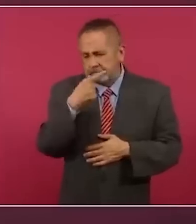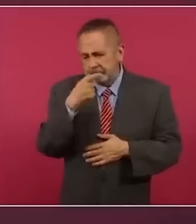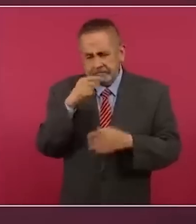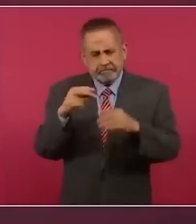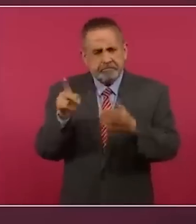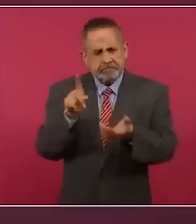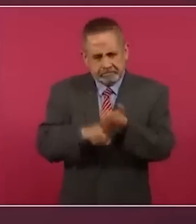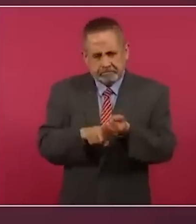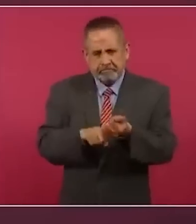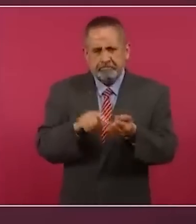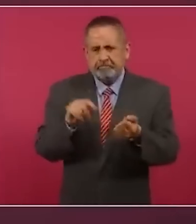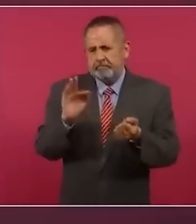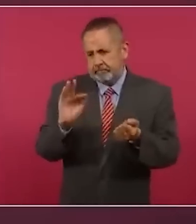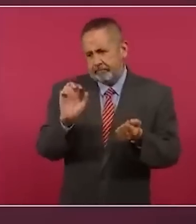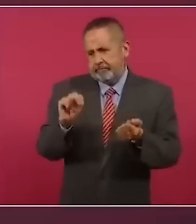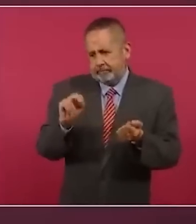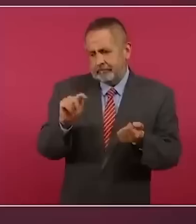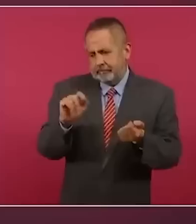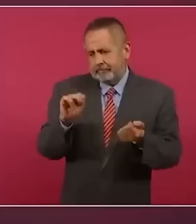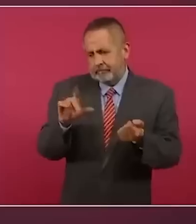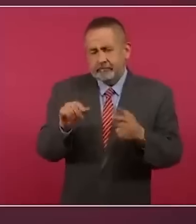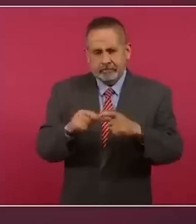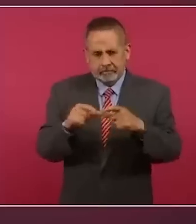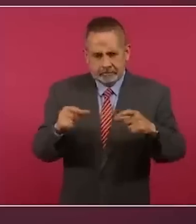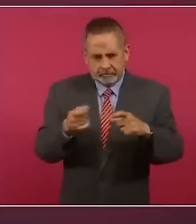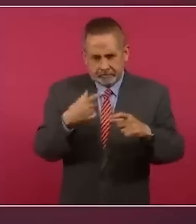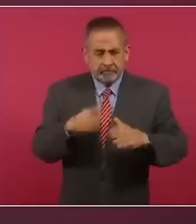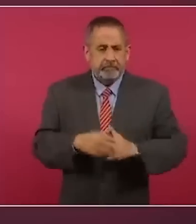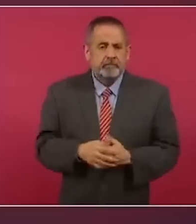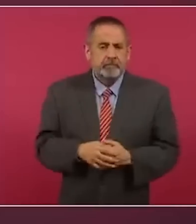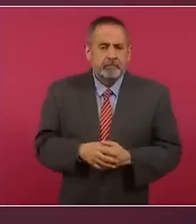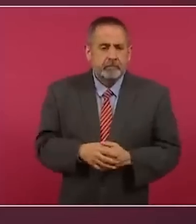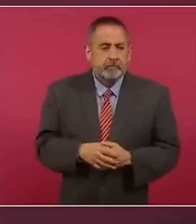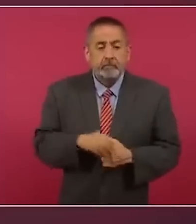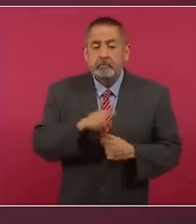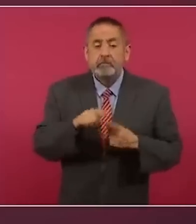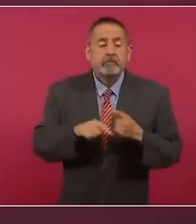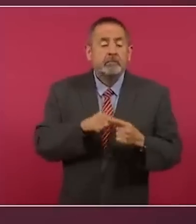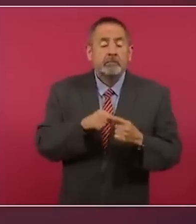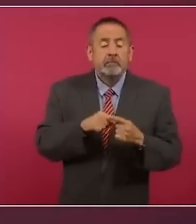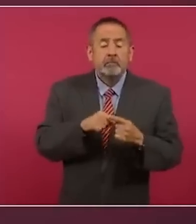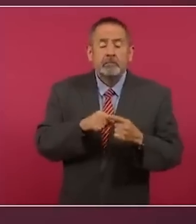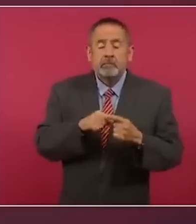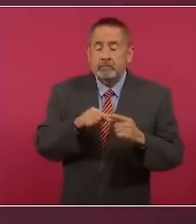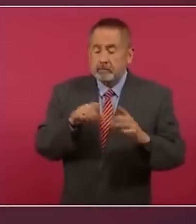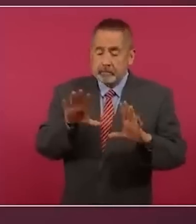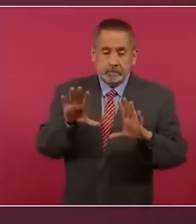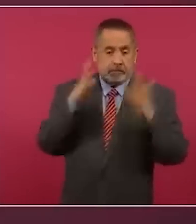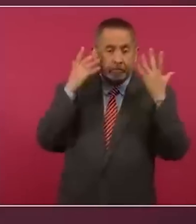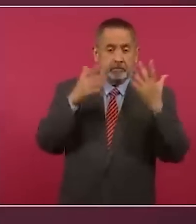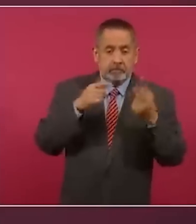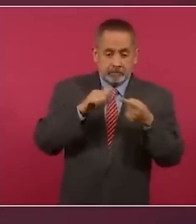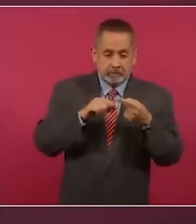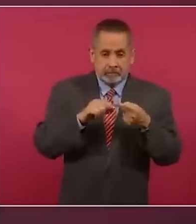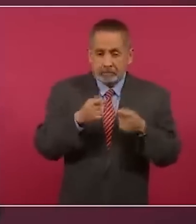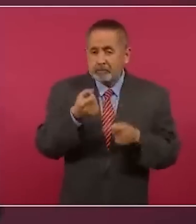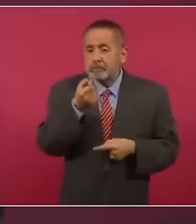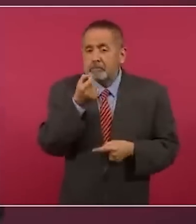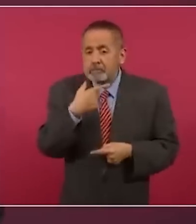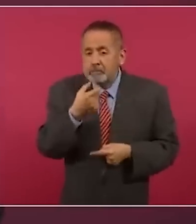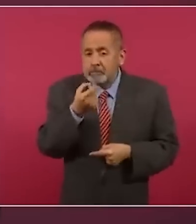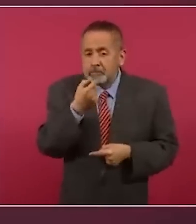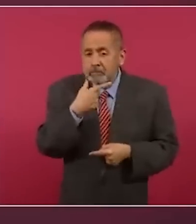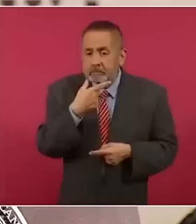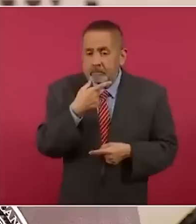¿Qué provocó este uso del fentanilo en fórmula de pastilla?